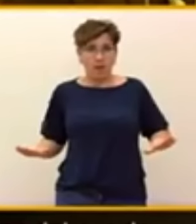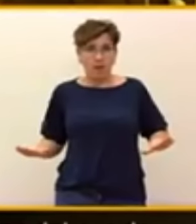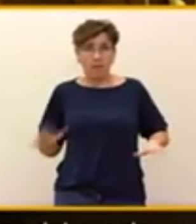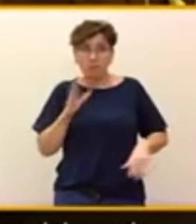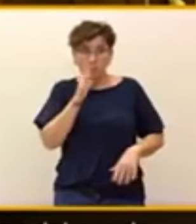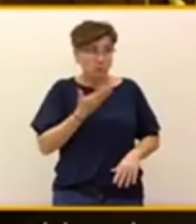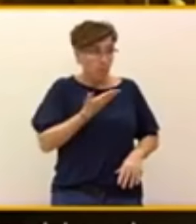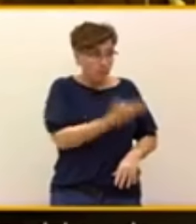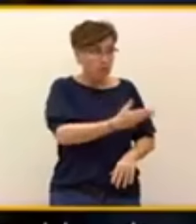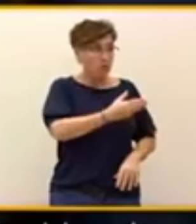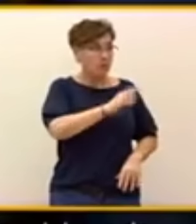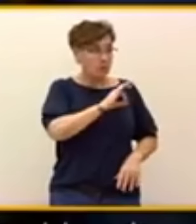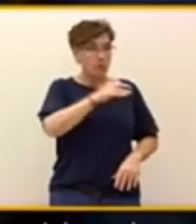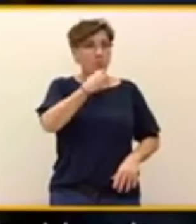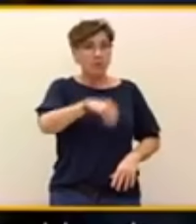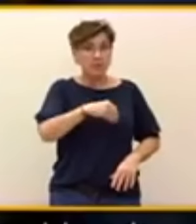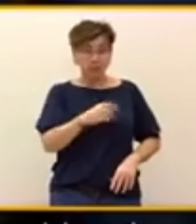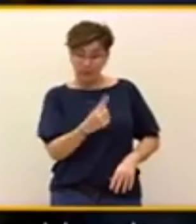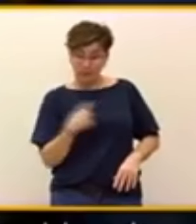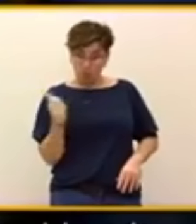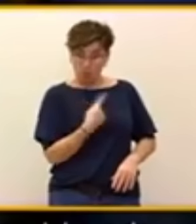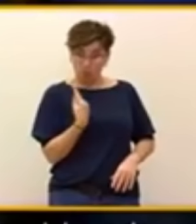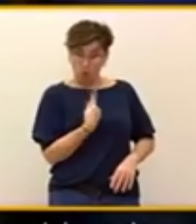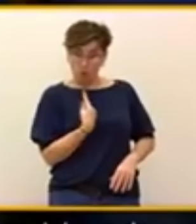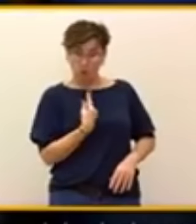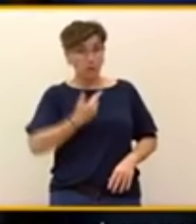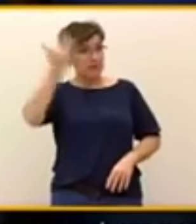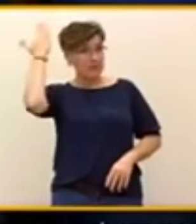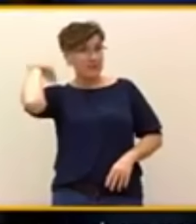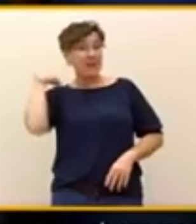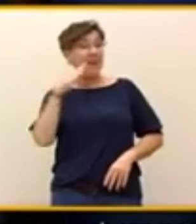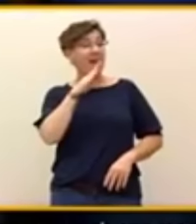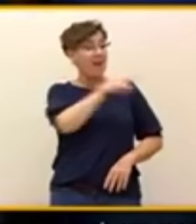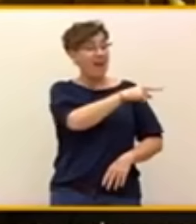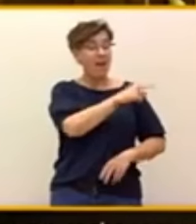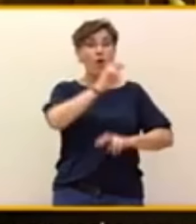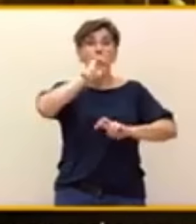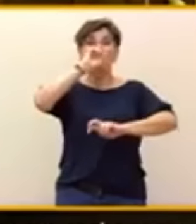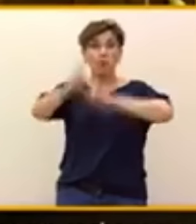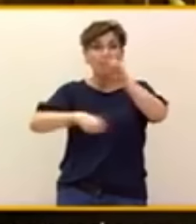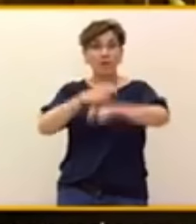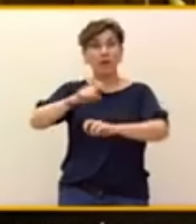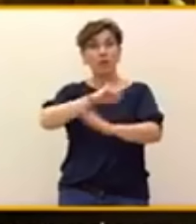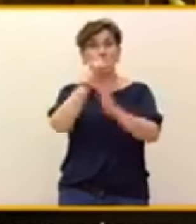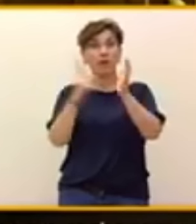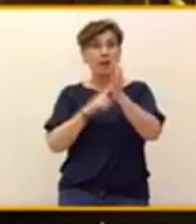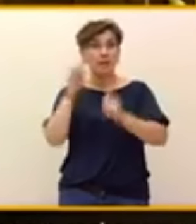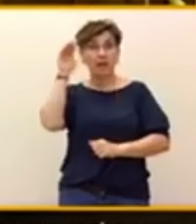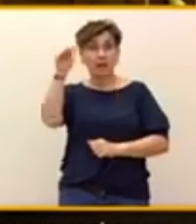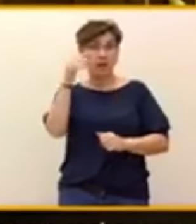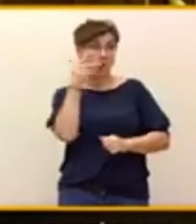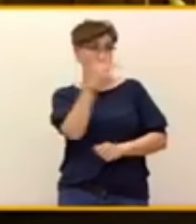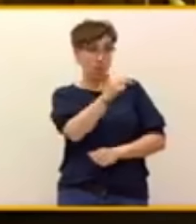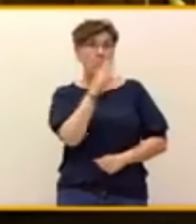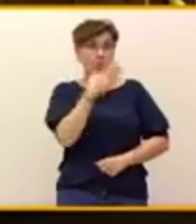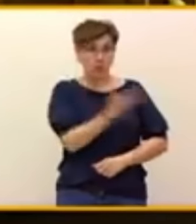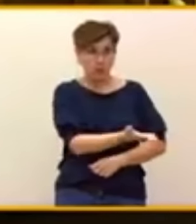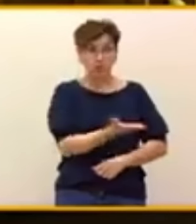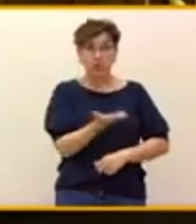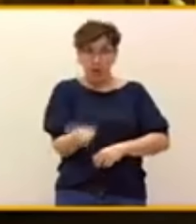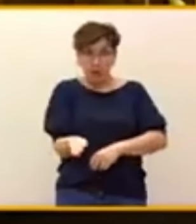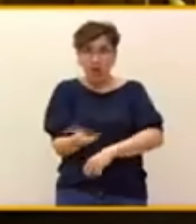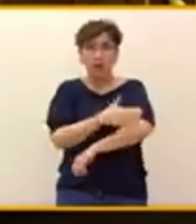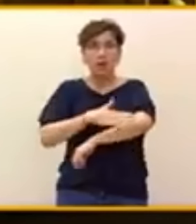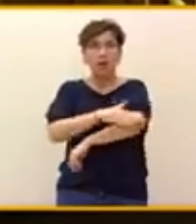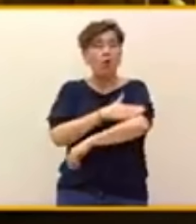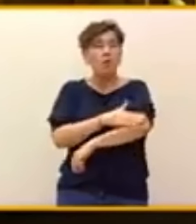su día la modificación de la ley de extranjería. Pero este Gobierno, señorías, está a otras cosas. Se está buscando también en